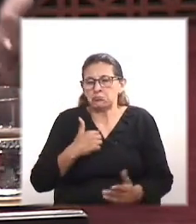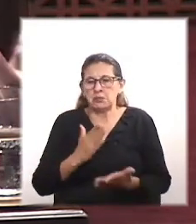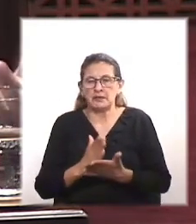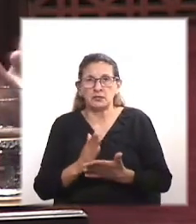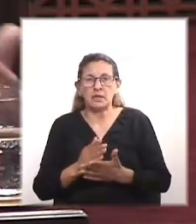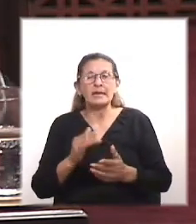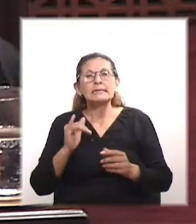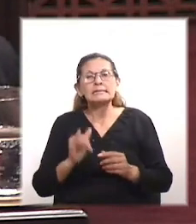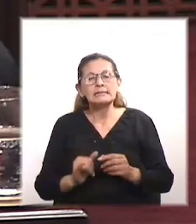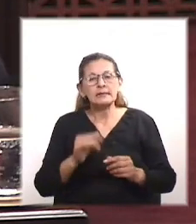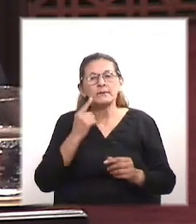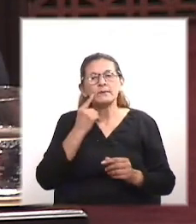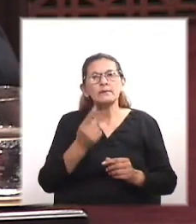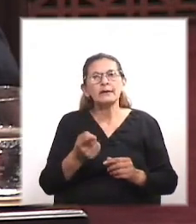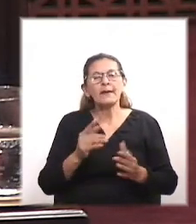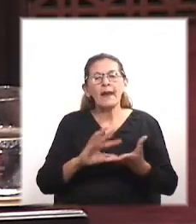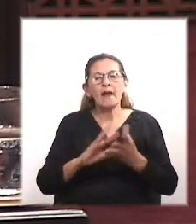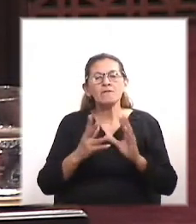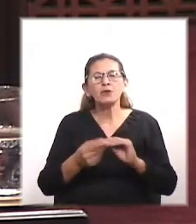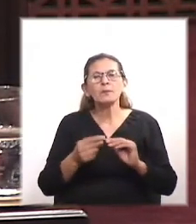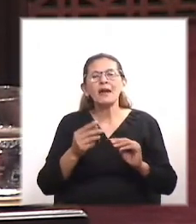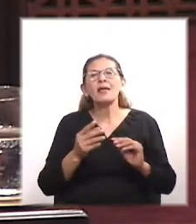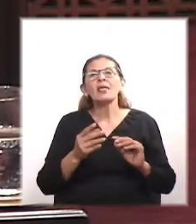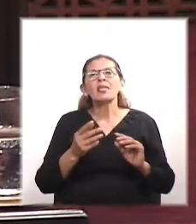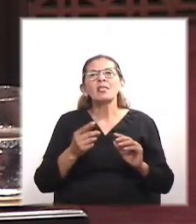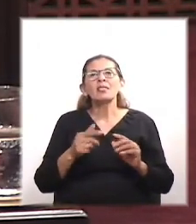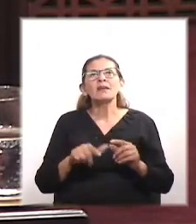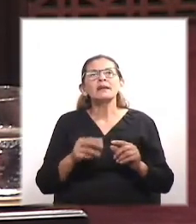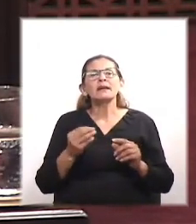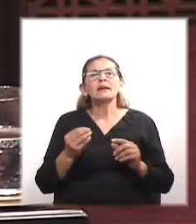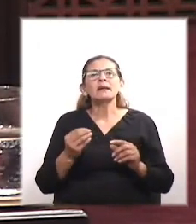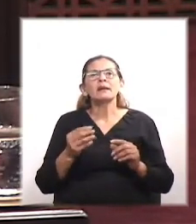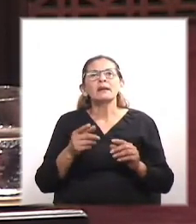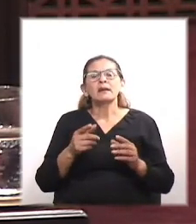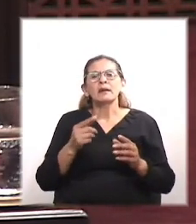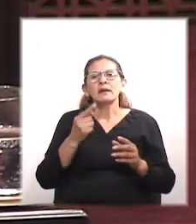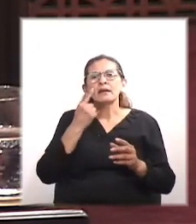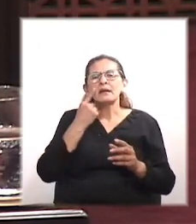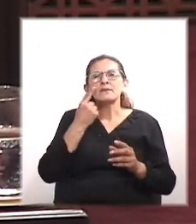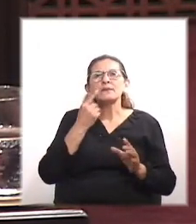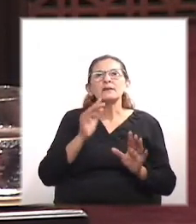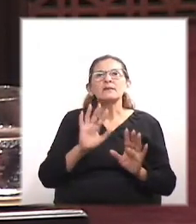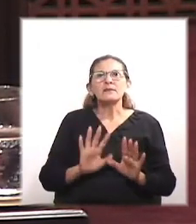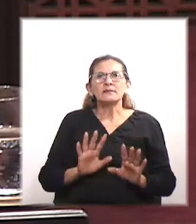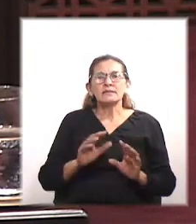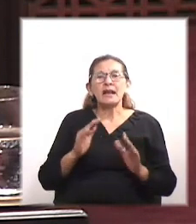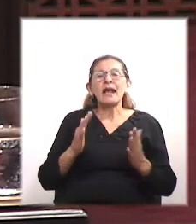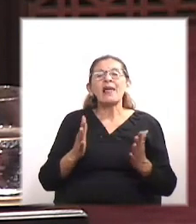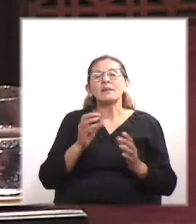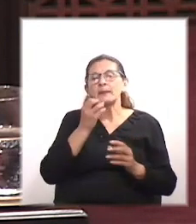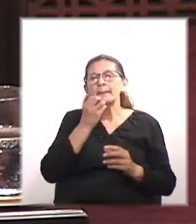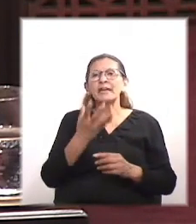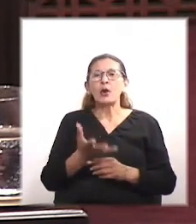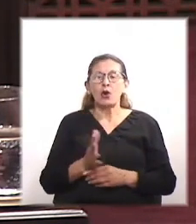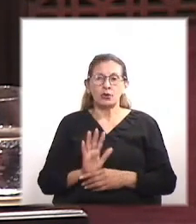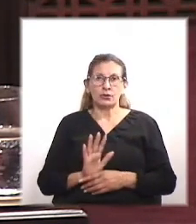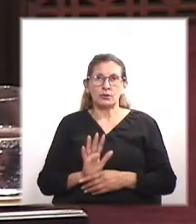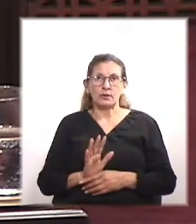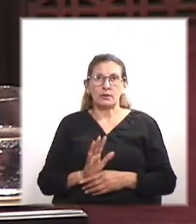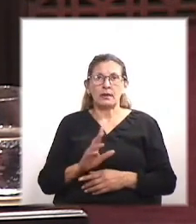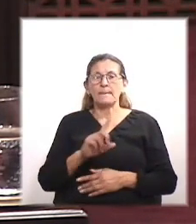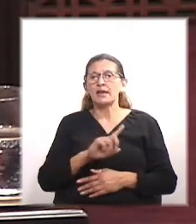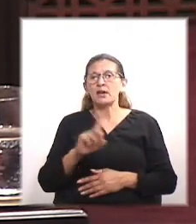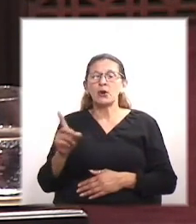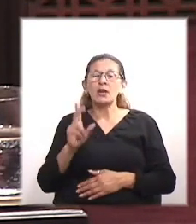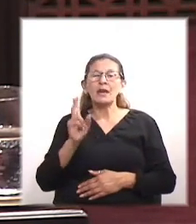que regular, generar una forma de regularizar que la convivencia sea cada vez mejor. Pero